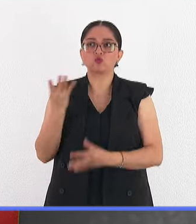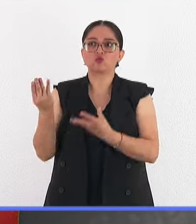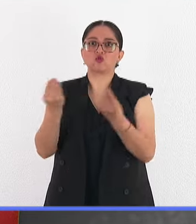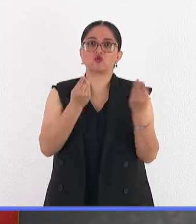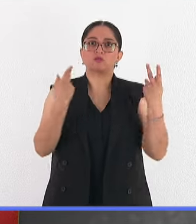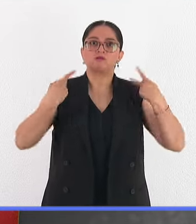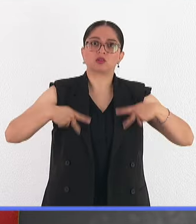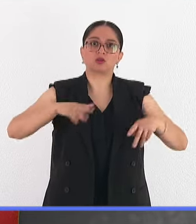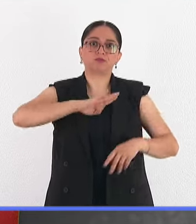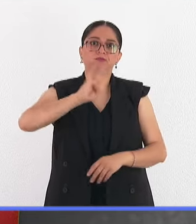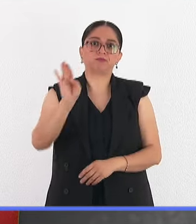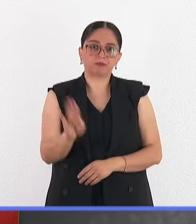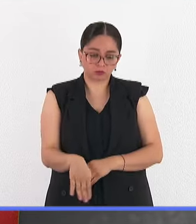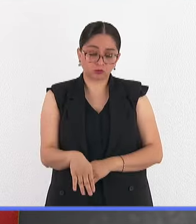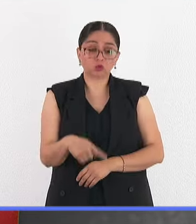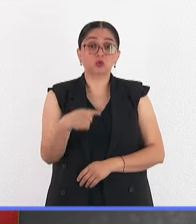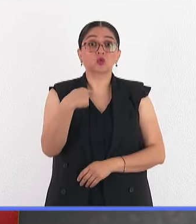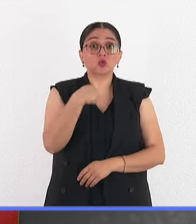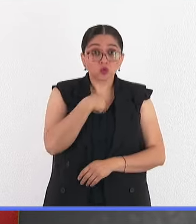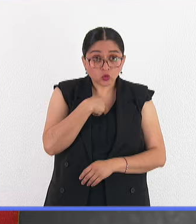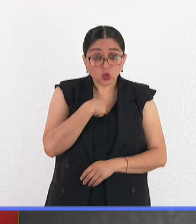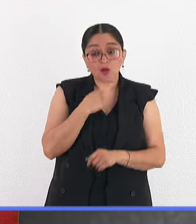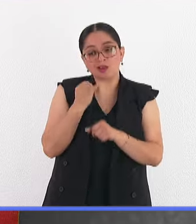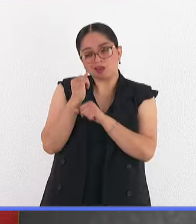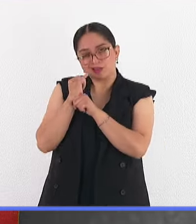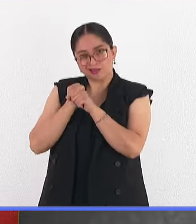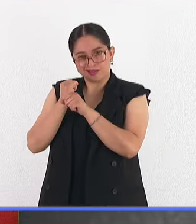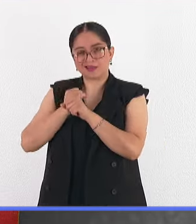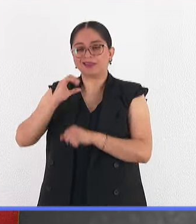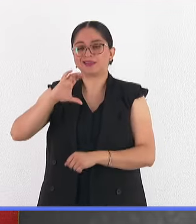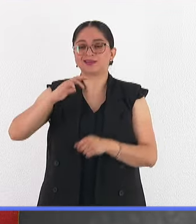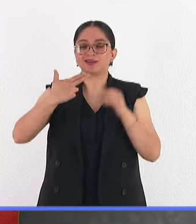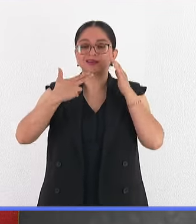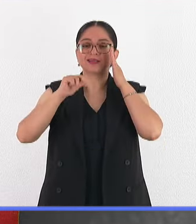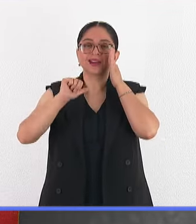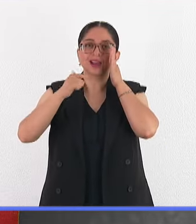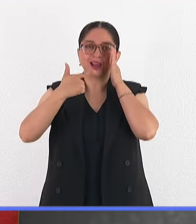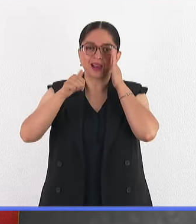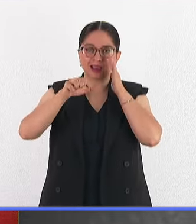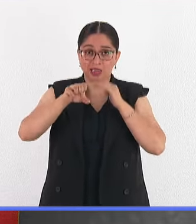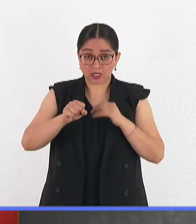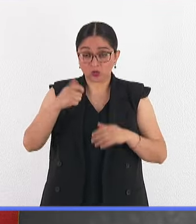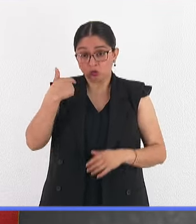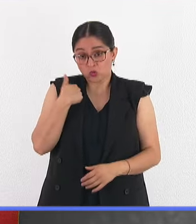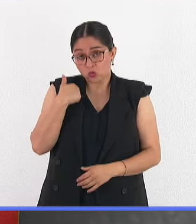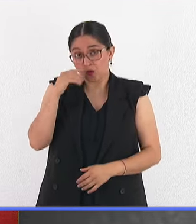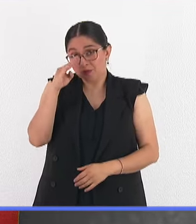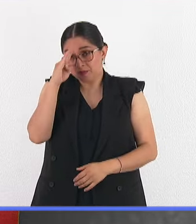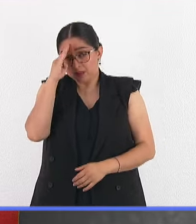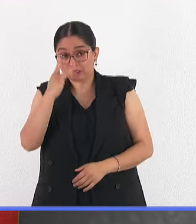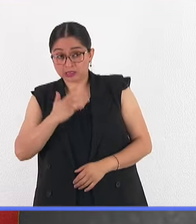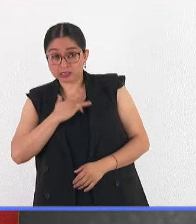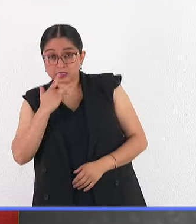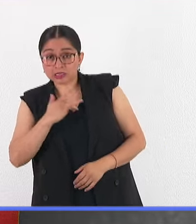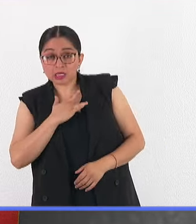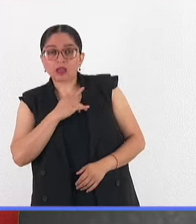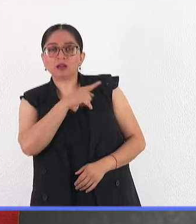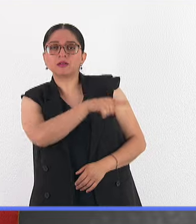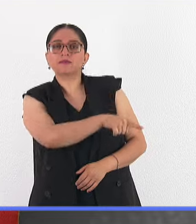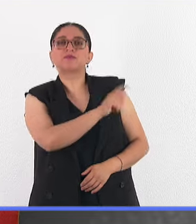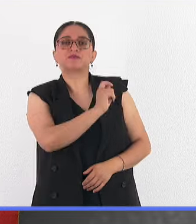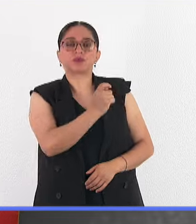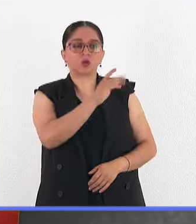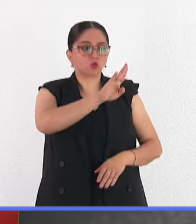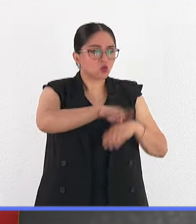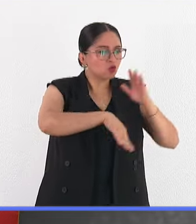yo que estudio Chagas sospecho que un cierto porcentaje de esos problemas cardíacos deben ser causados por